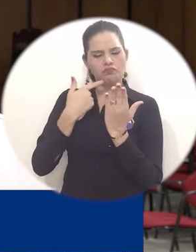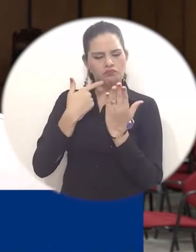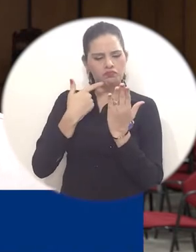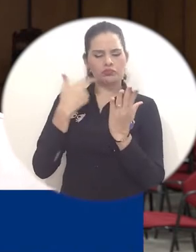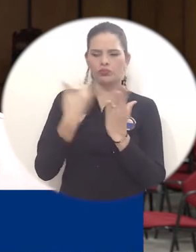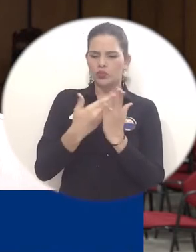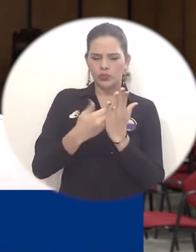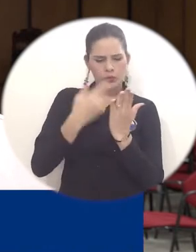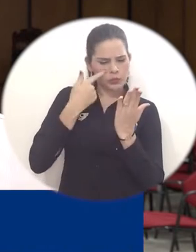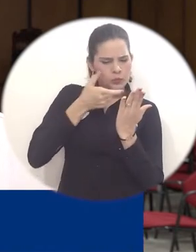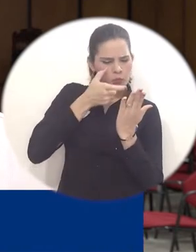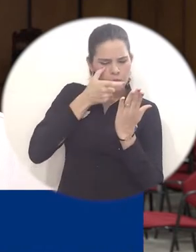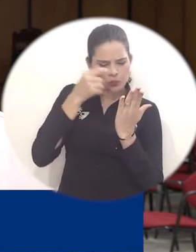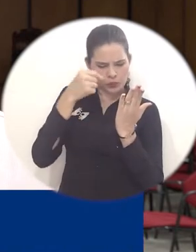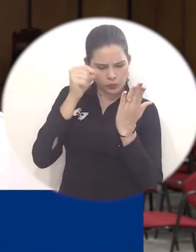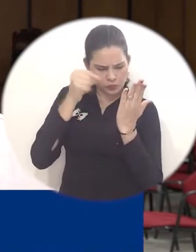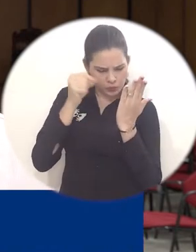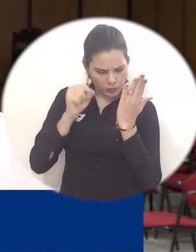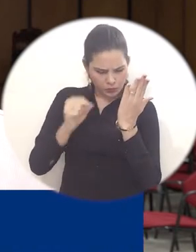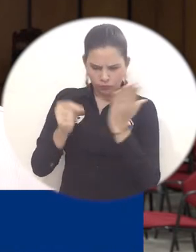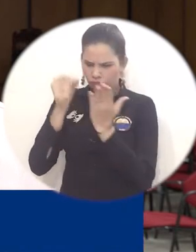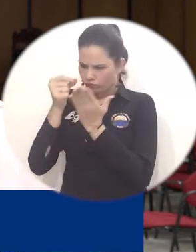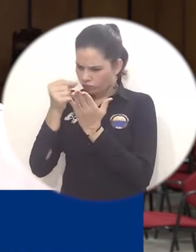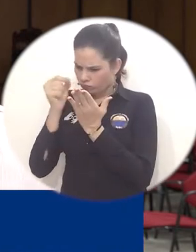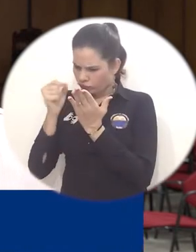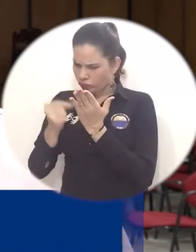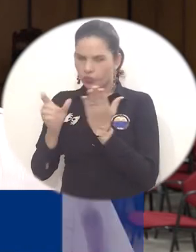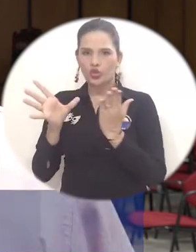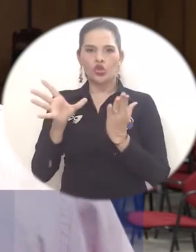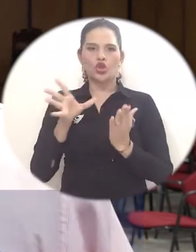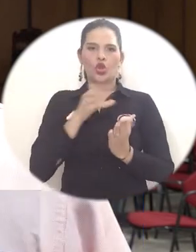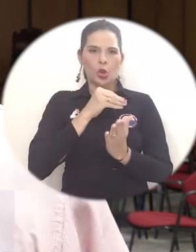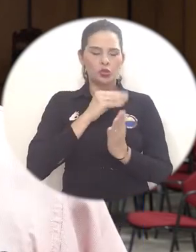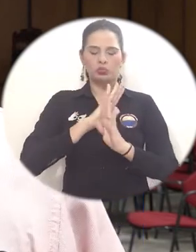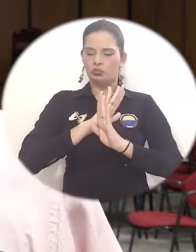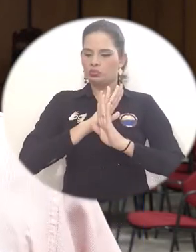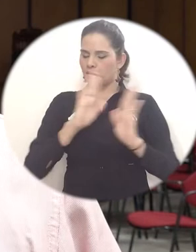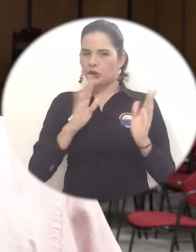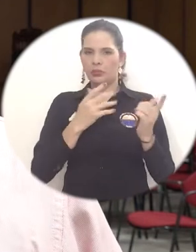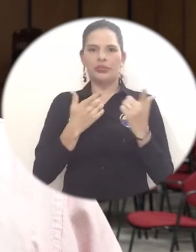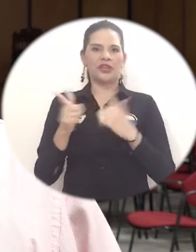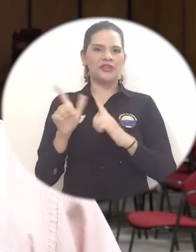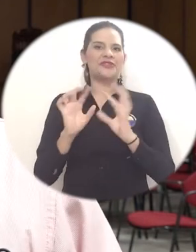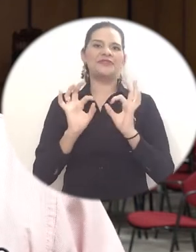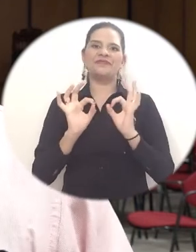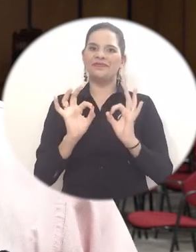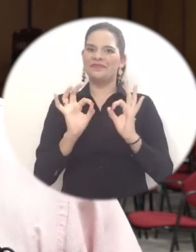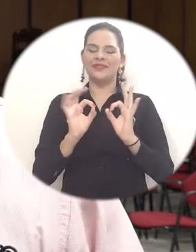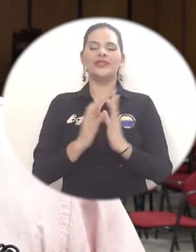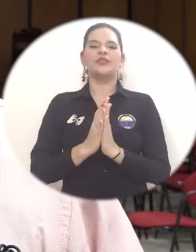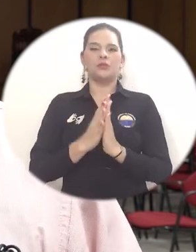diferentes candidatos por los que se inscribieron. Se verificó el lleno de los requisitos